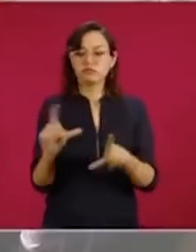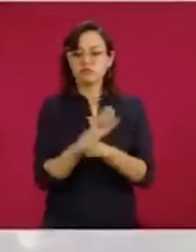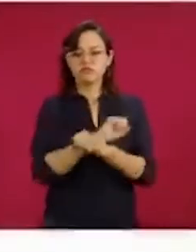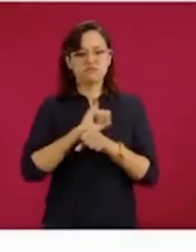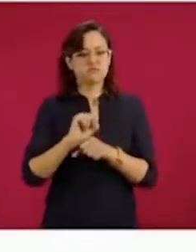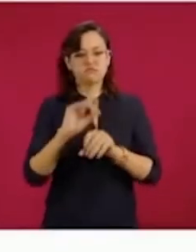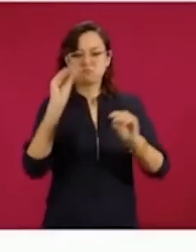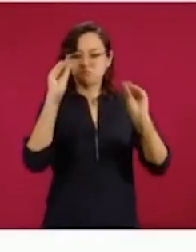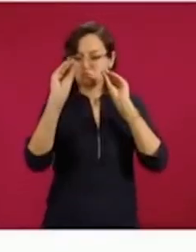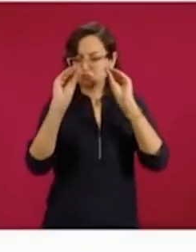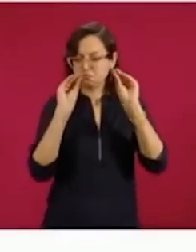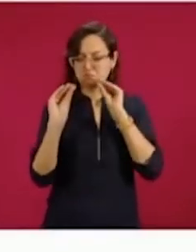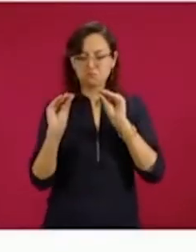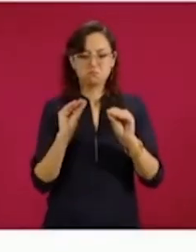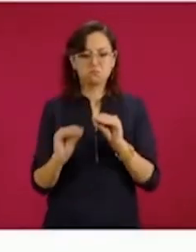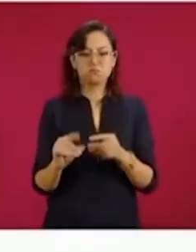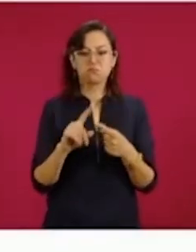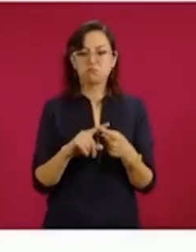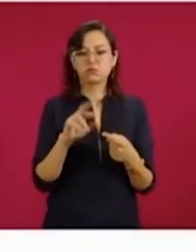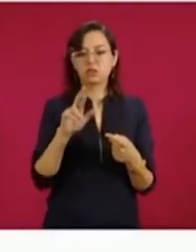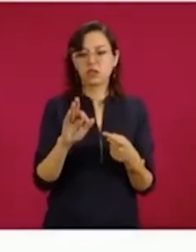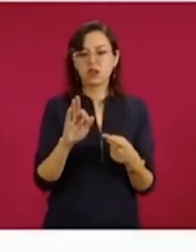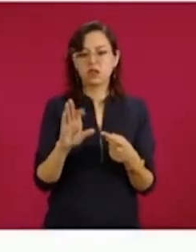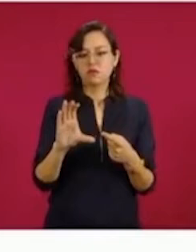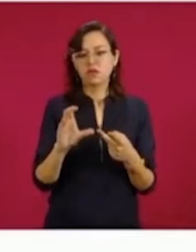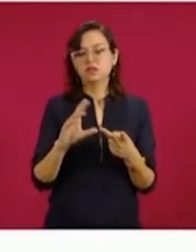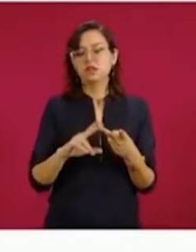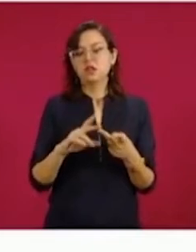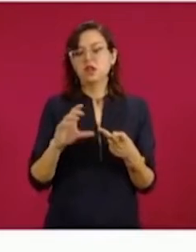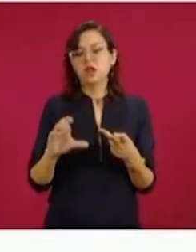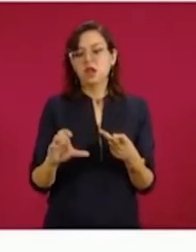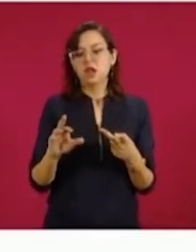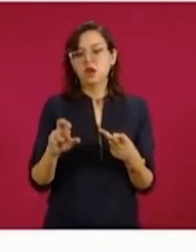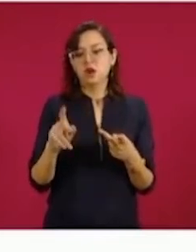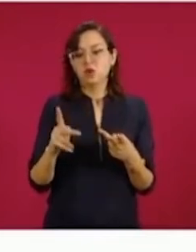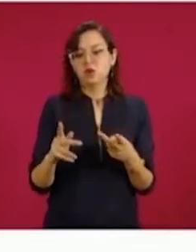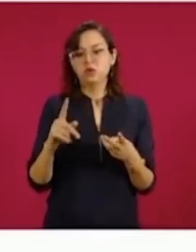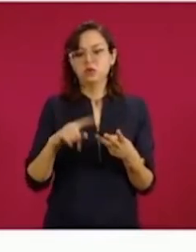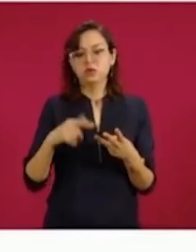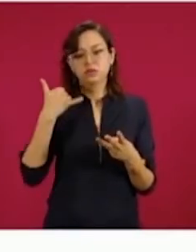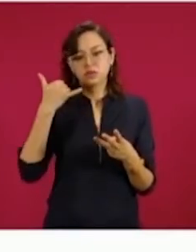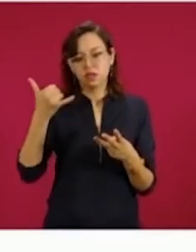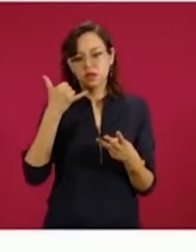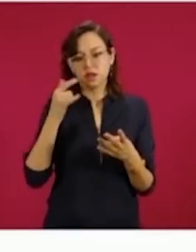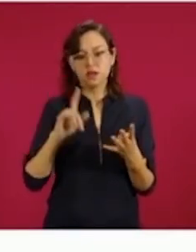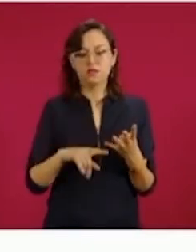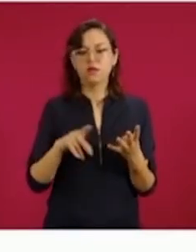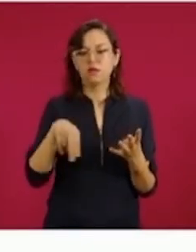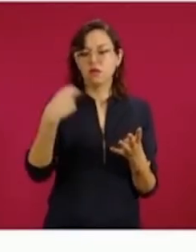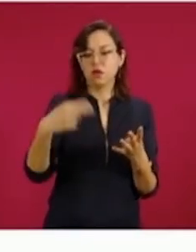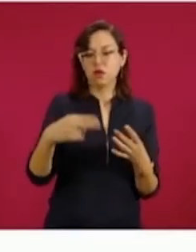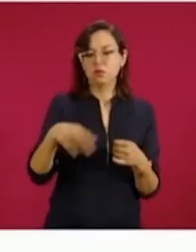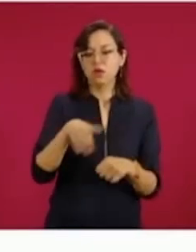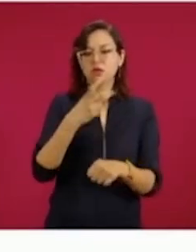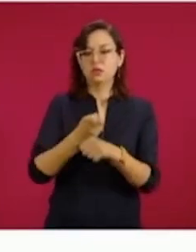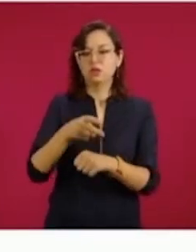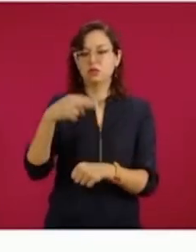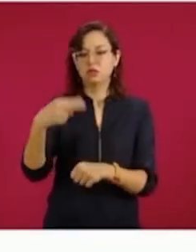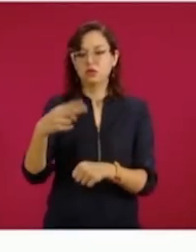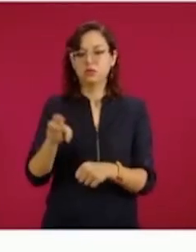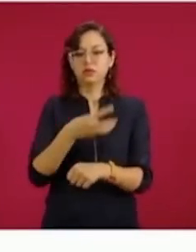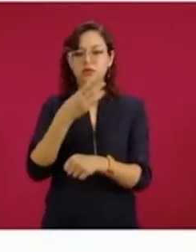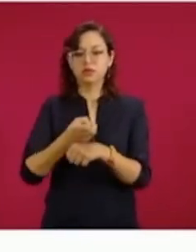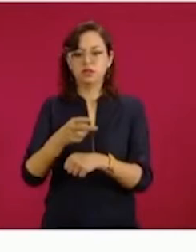llenan estos datos, el RFC, la CURP, el teléfono, el nombre, el apellido paterno y el materno, la